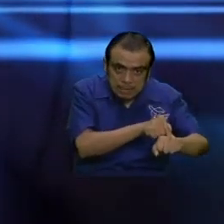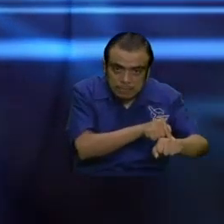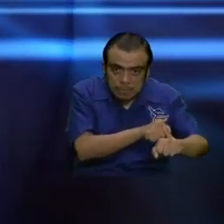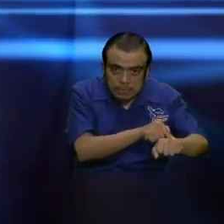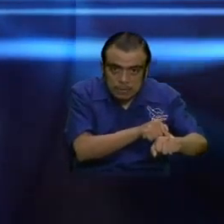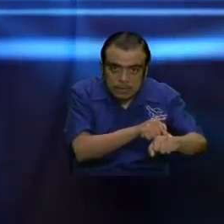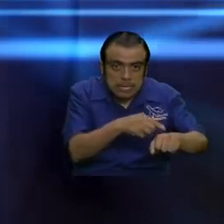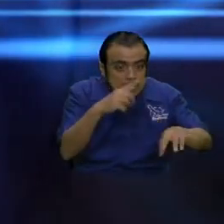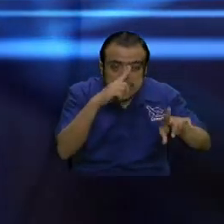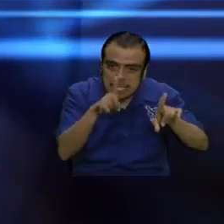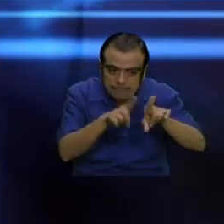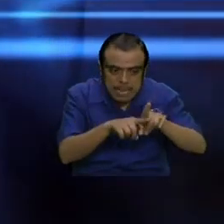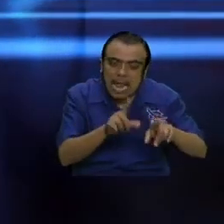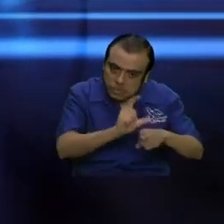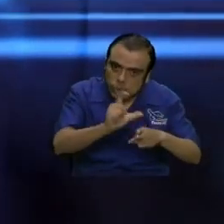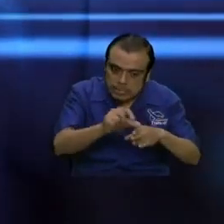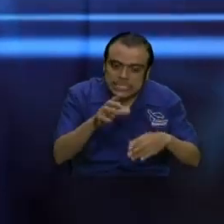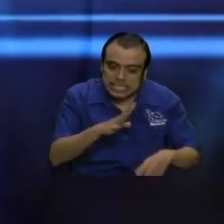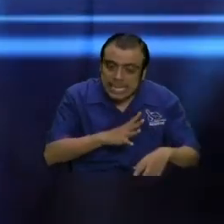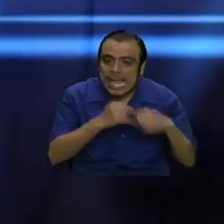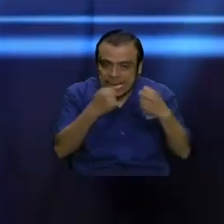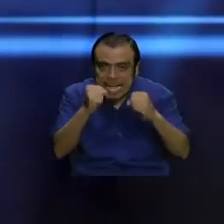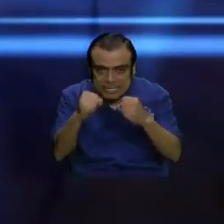sino que qué era lo que había que hacer